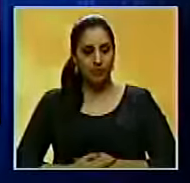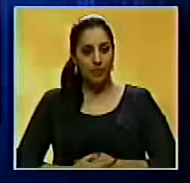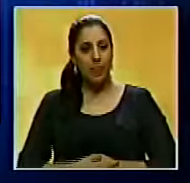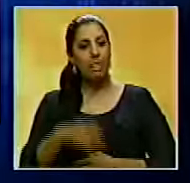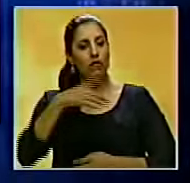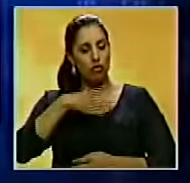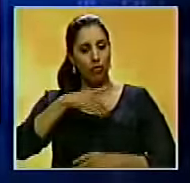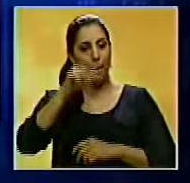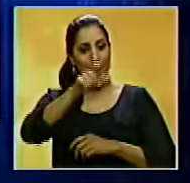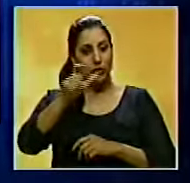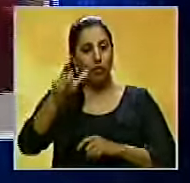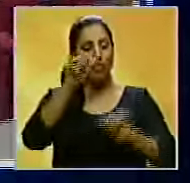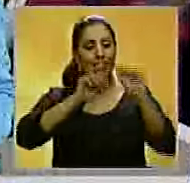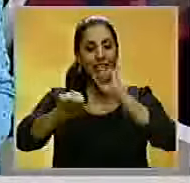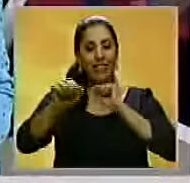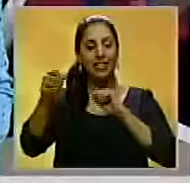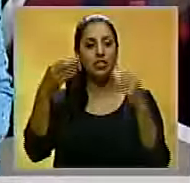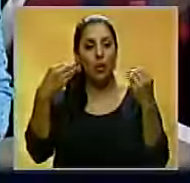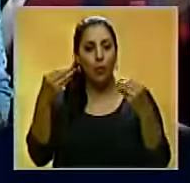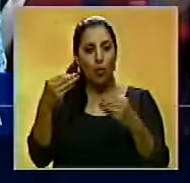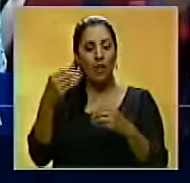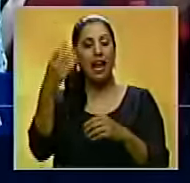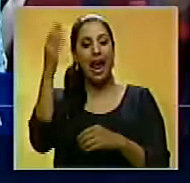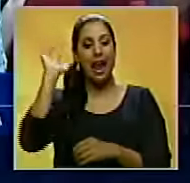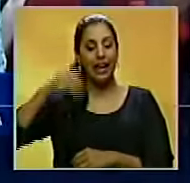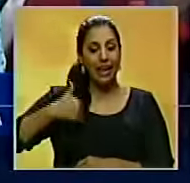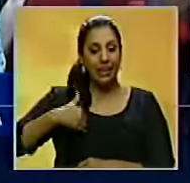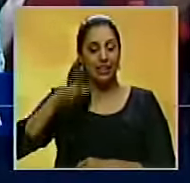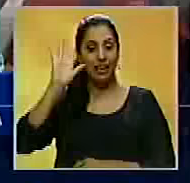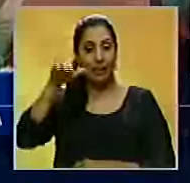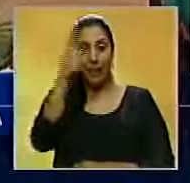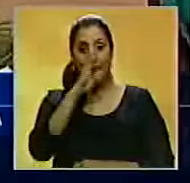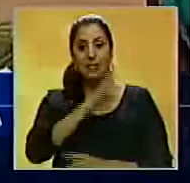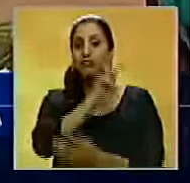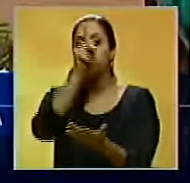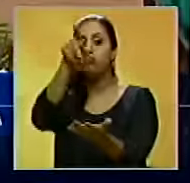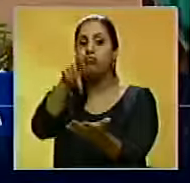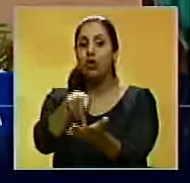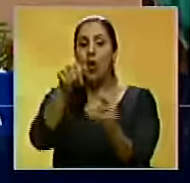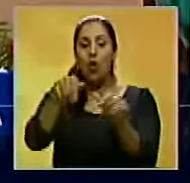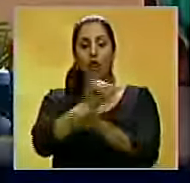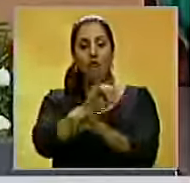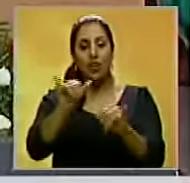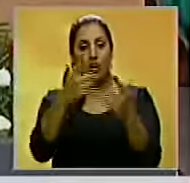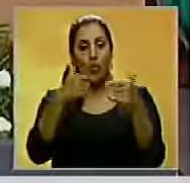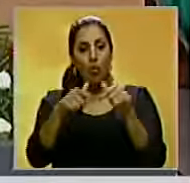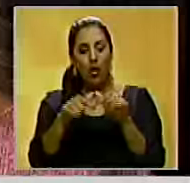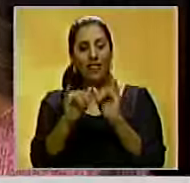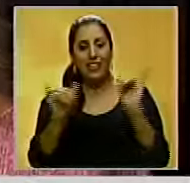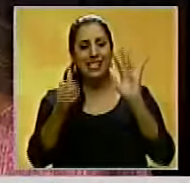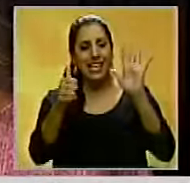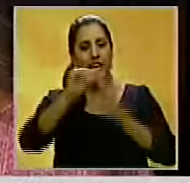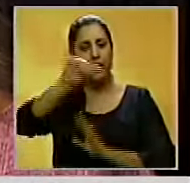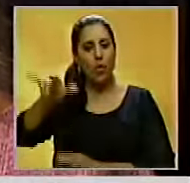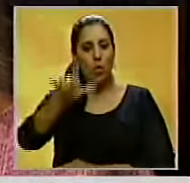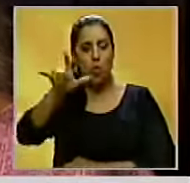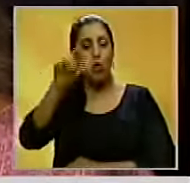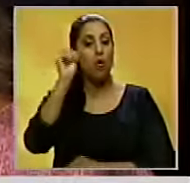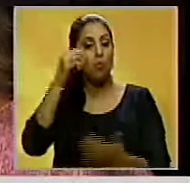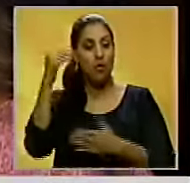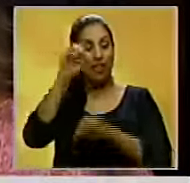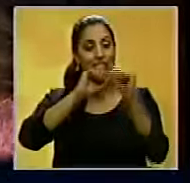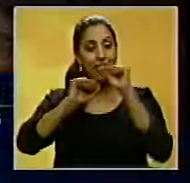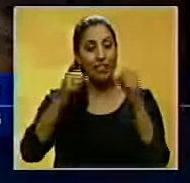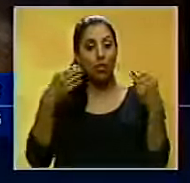Seis defensores públicos de Chile, Argentina, Brasil, estarán presentes en este programa que inicia hoy y culmina el 6 de julio. Susana Barreiros, quien es la